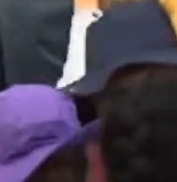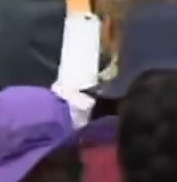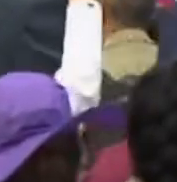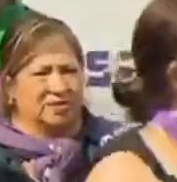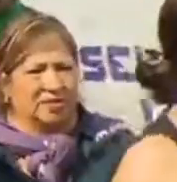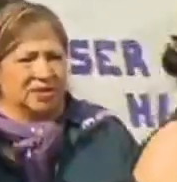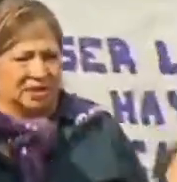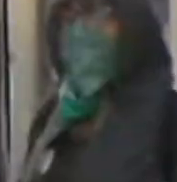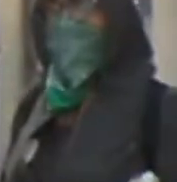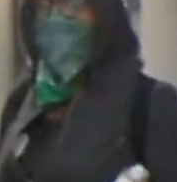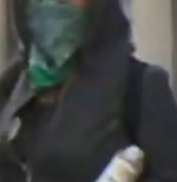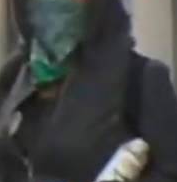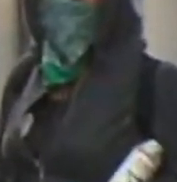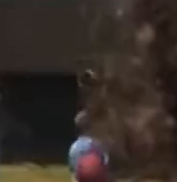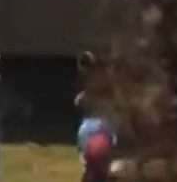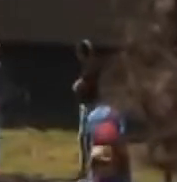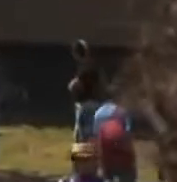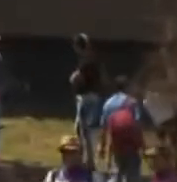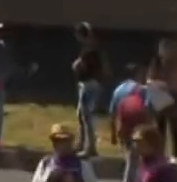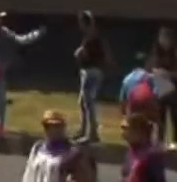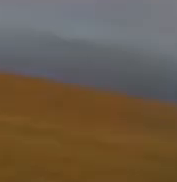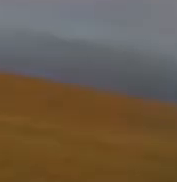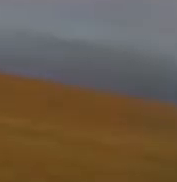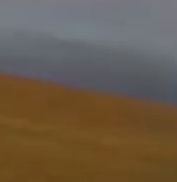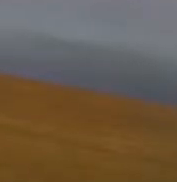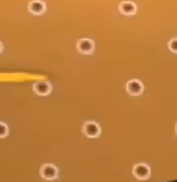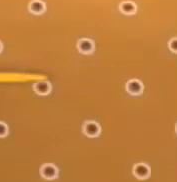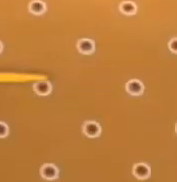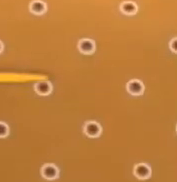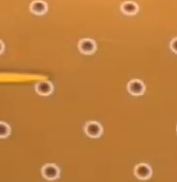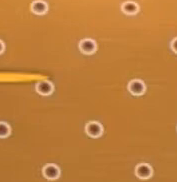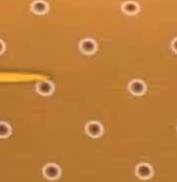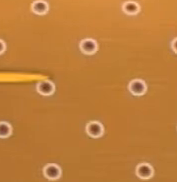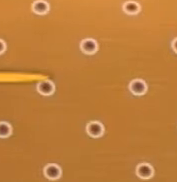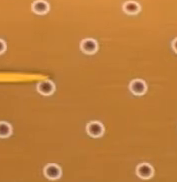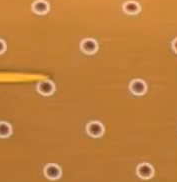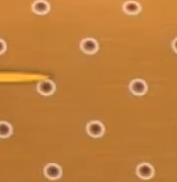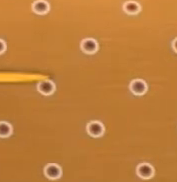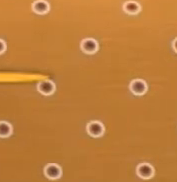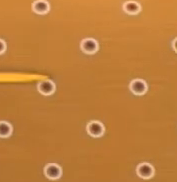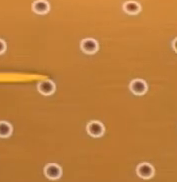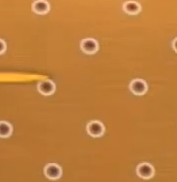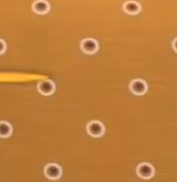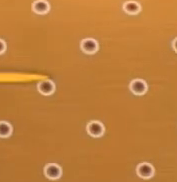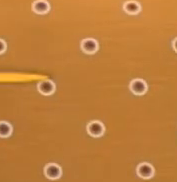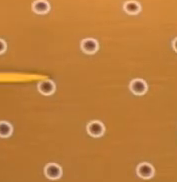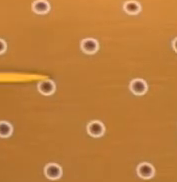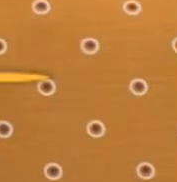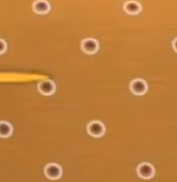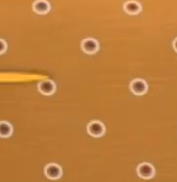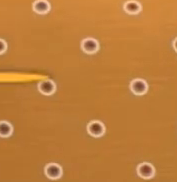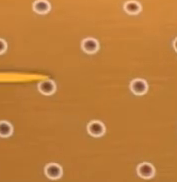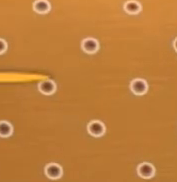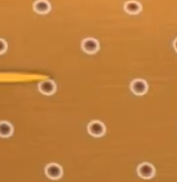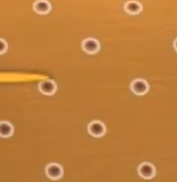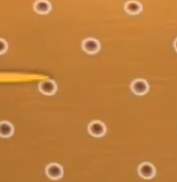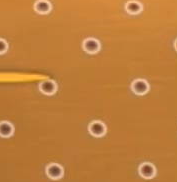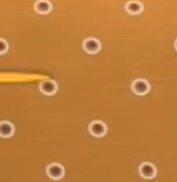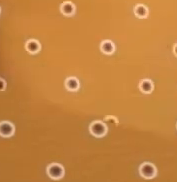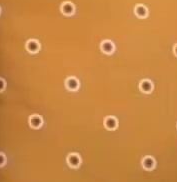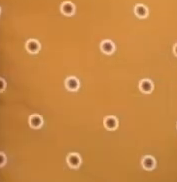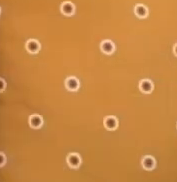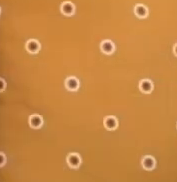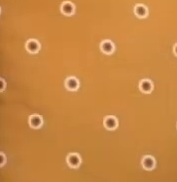La lucha feminista tiene que involucrar también a más personas. Yo vi varias marchas, o sea, ahí habían muchas